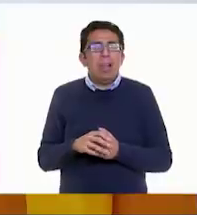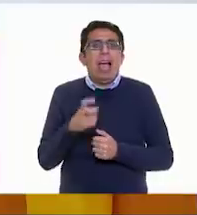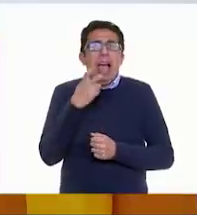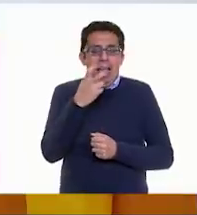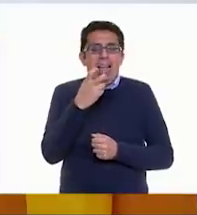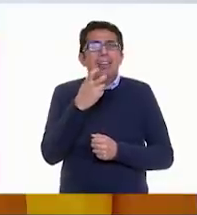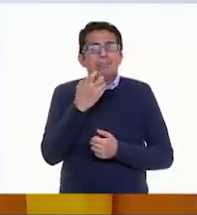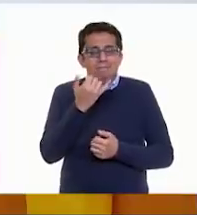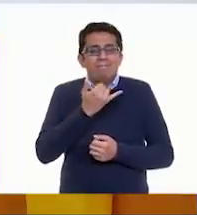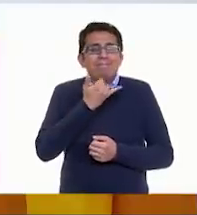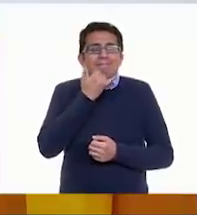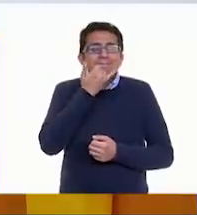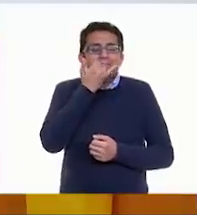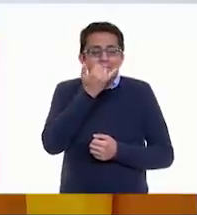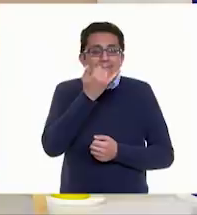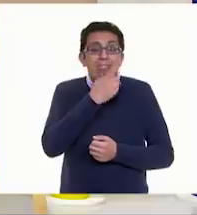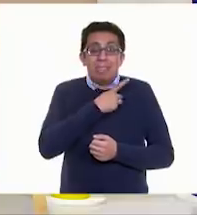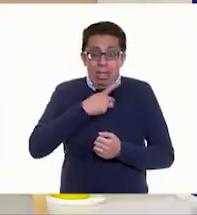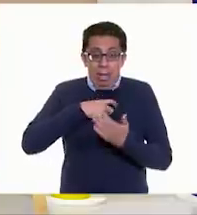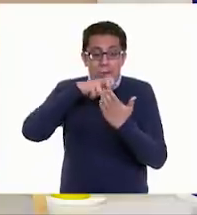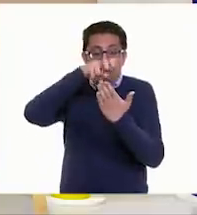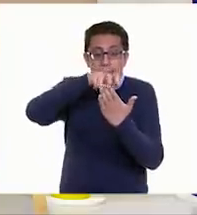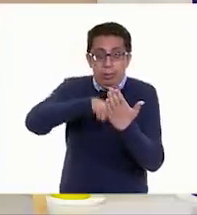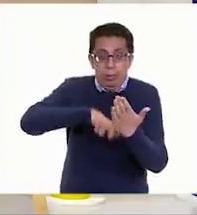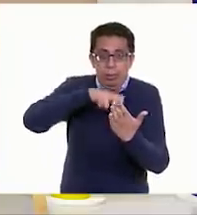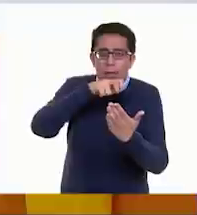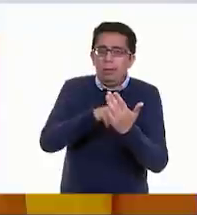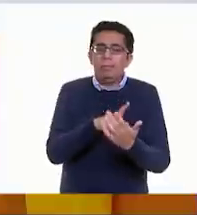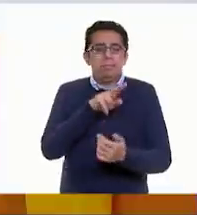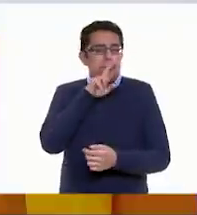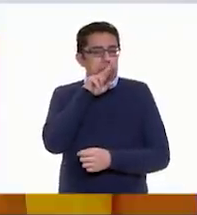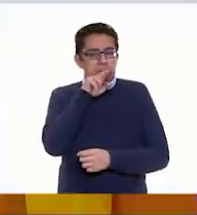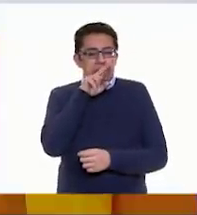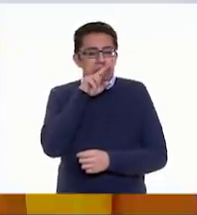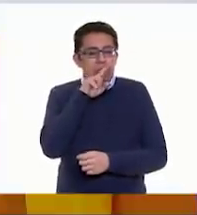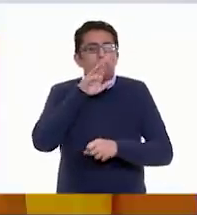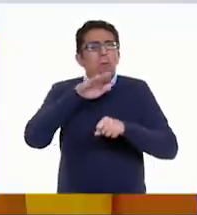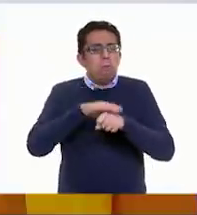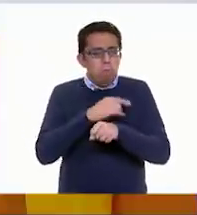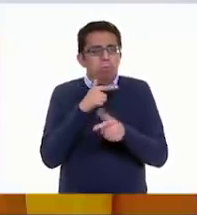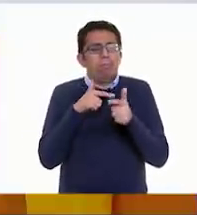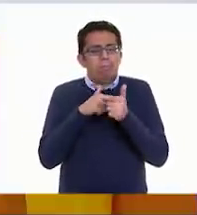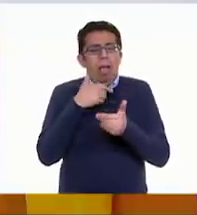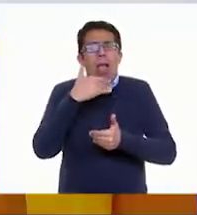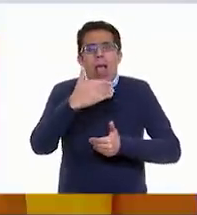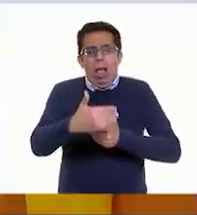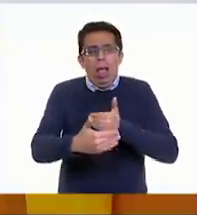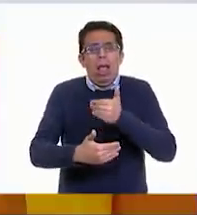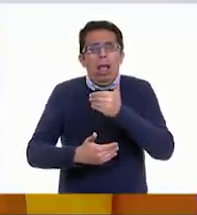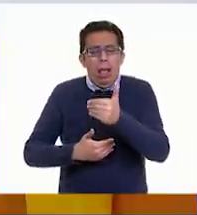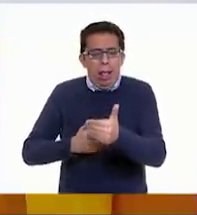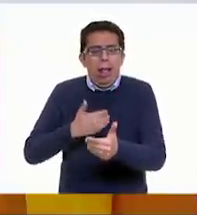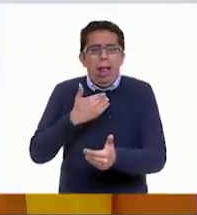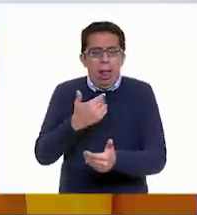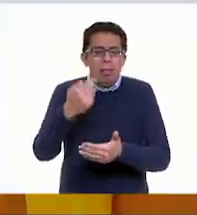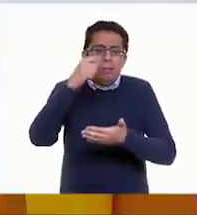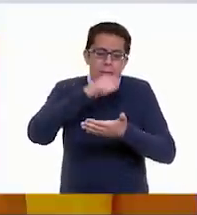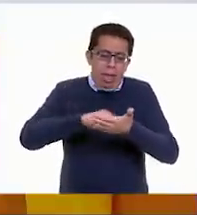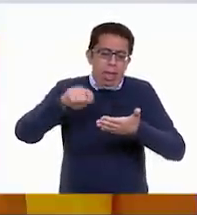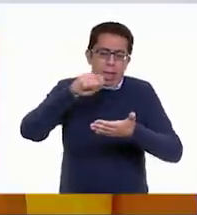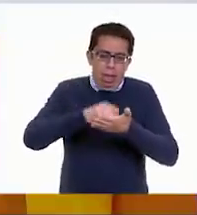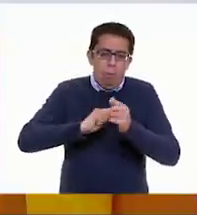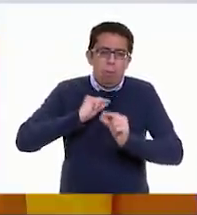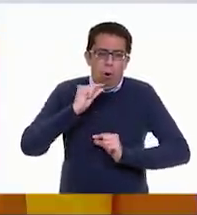un error. Ajá, tenemos que corregir, pero no se preocupen, porque seguimos avanzando en este proceso de sistema de escritura.